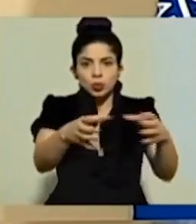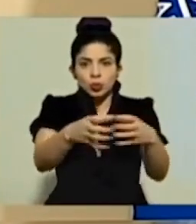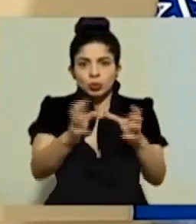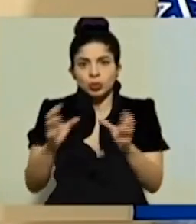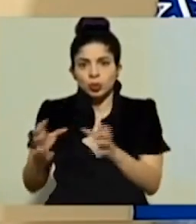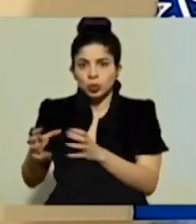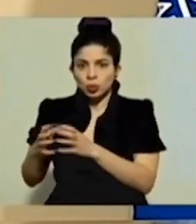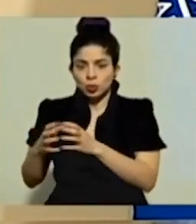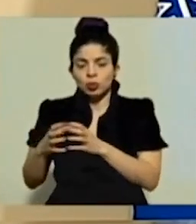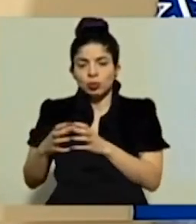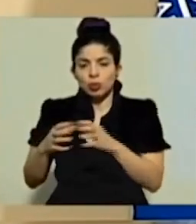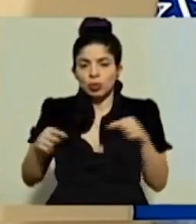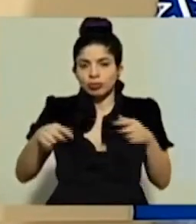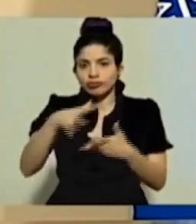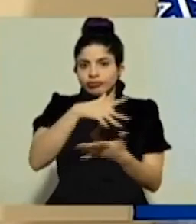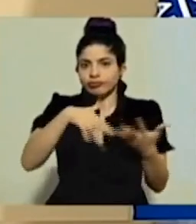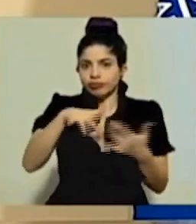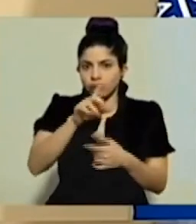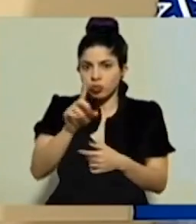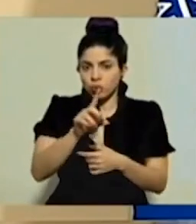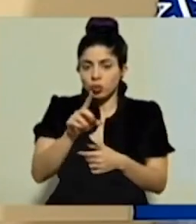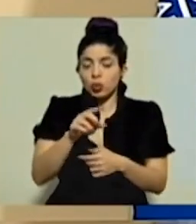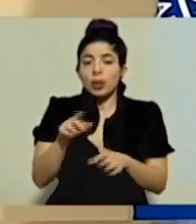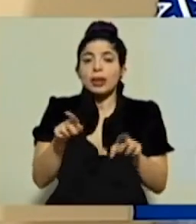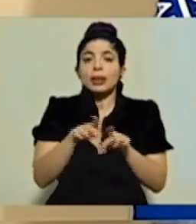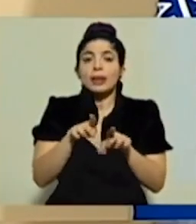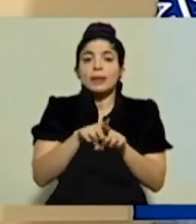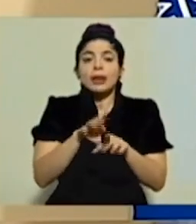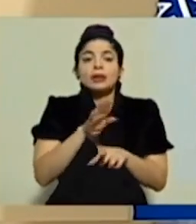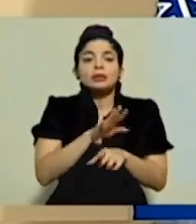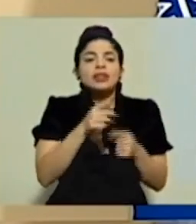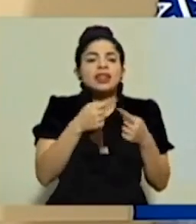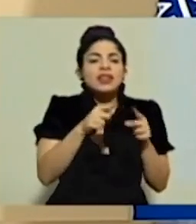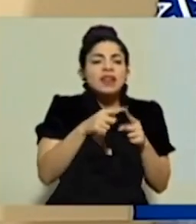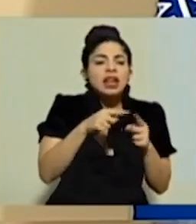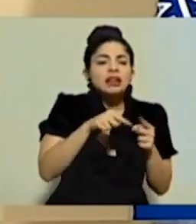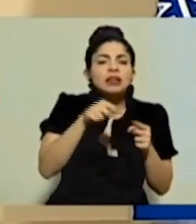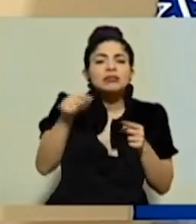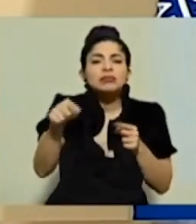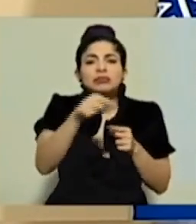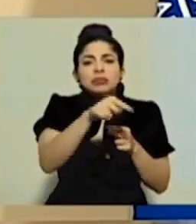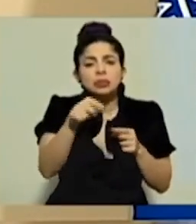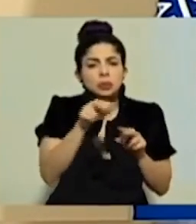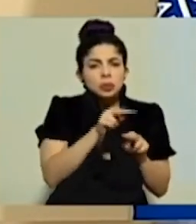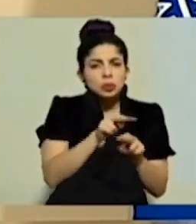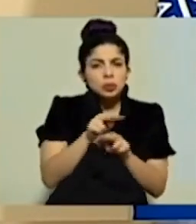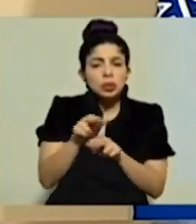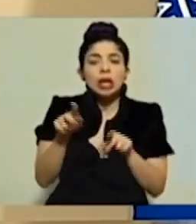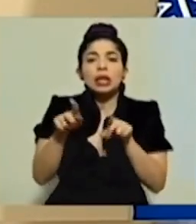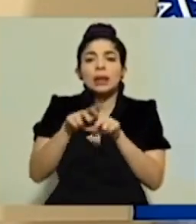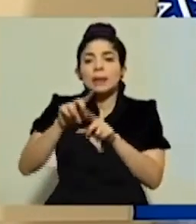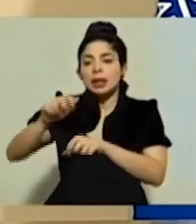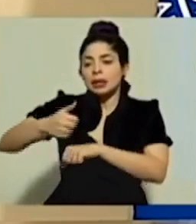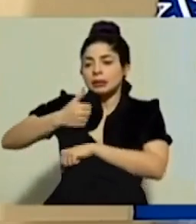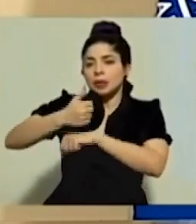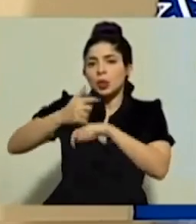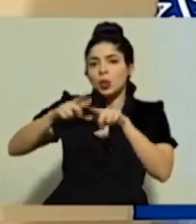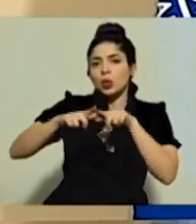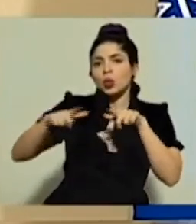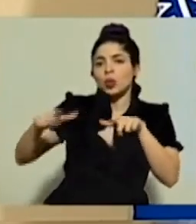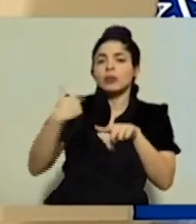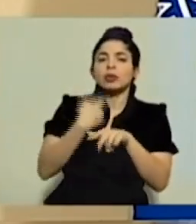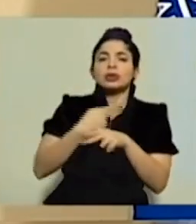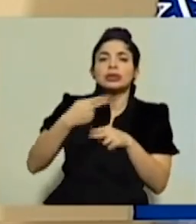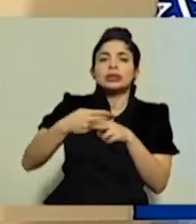seguimiento a los trabajadores desde el punto de vista de sus diferentes movimientos. Tener sitios específicamente, lo que nosotros